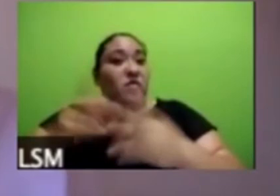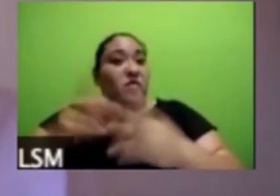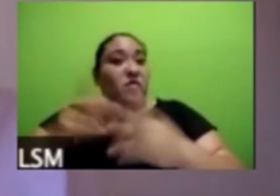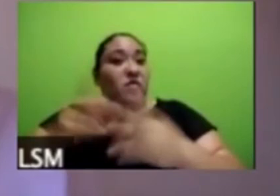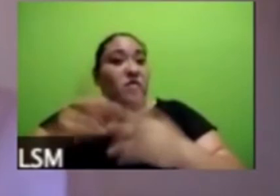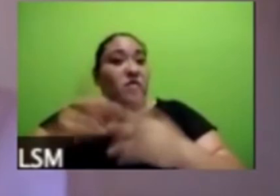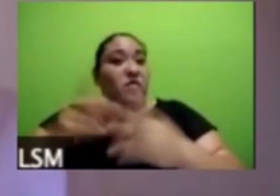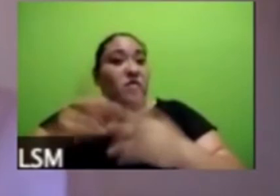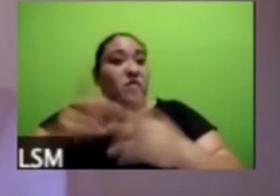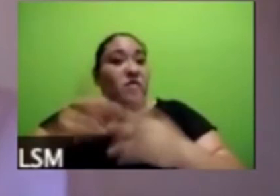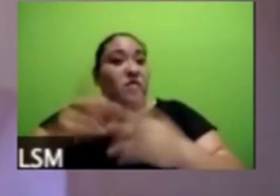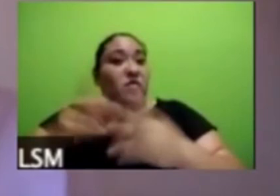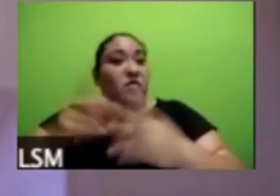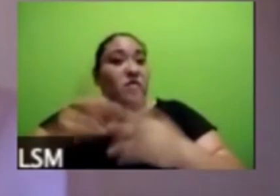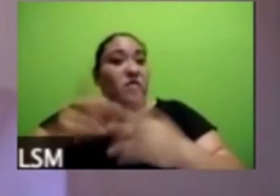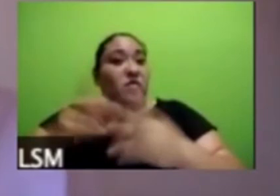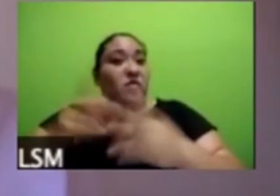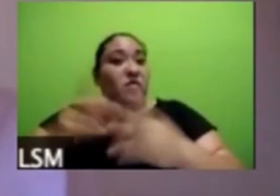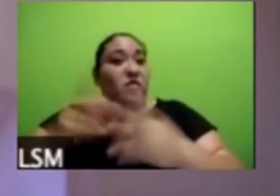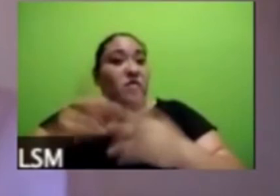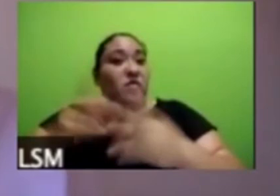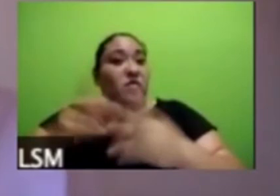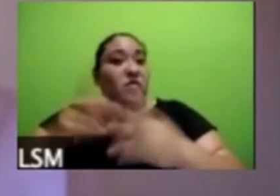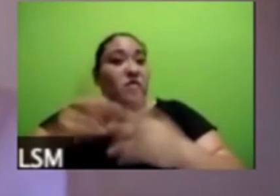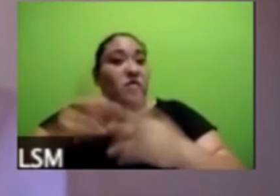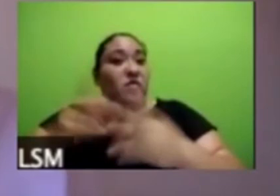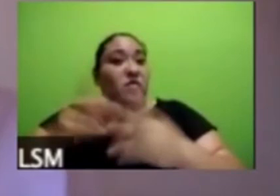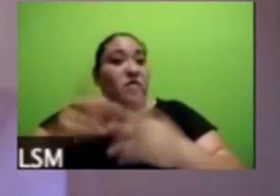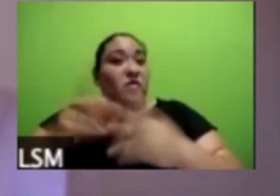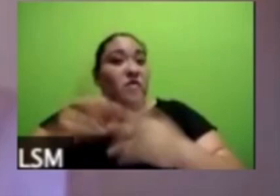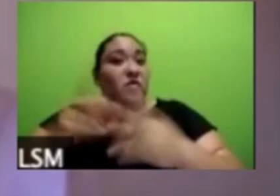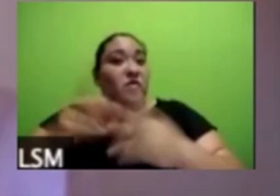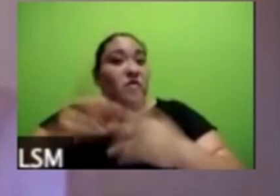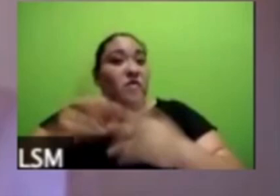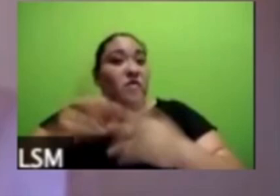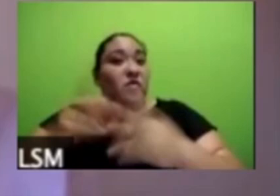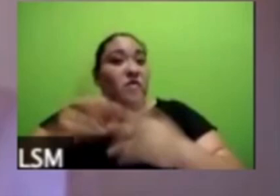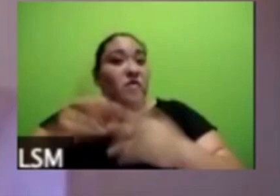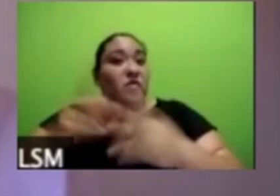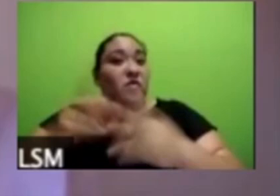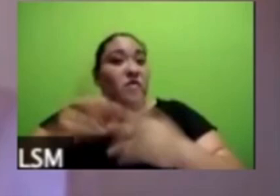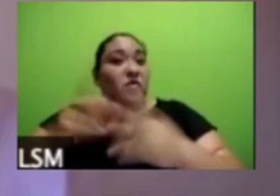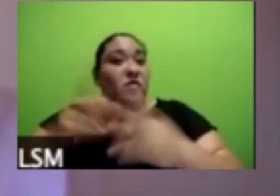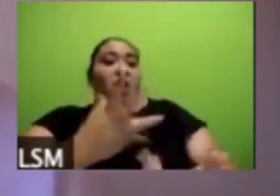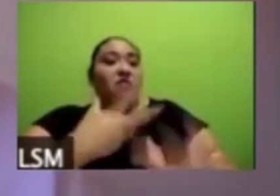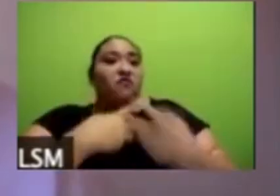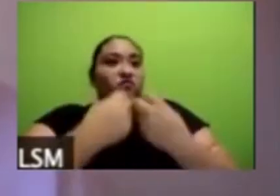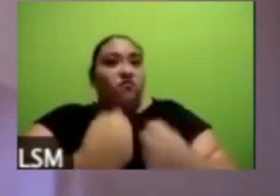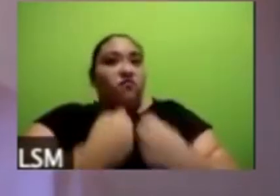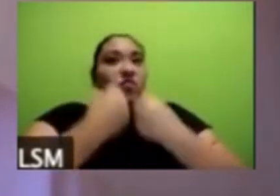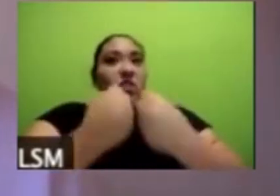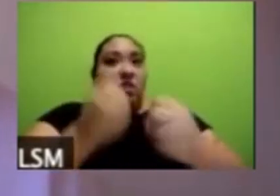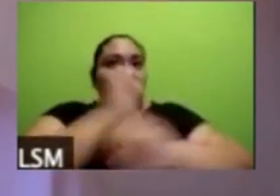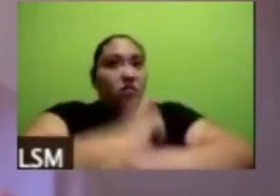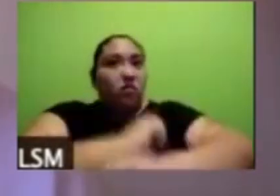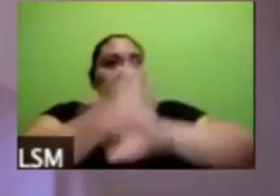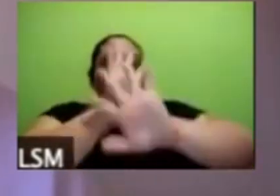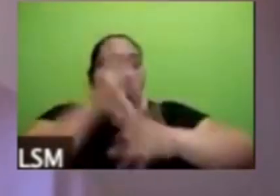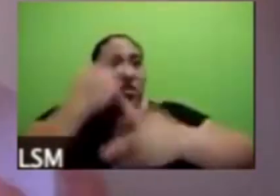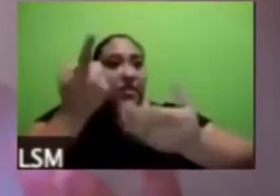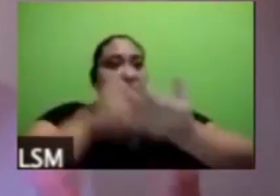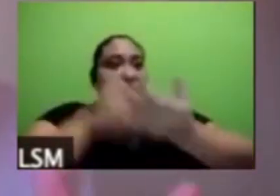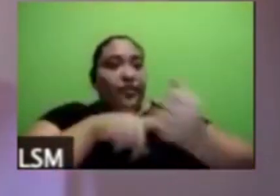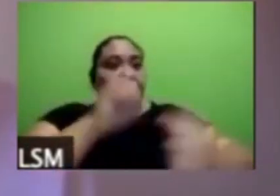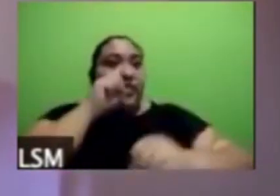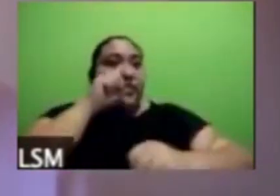una yo creo que hay un reforzamiento muy claro de la parte de la secretaría de salud en estos servicios